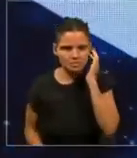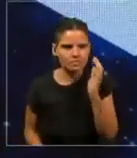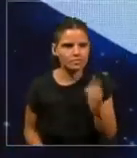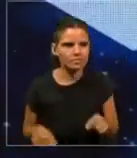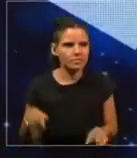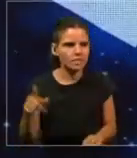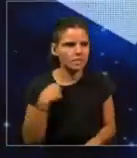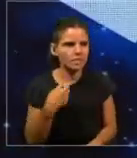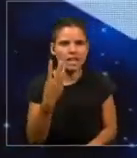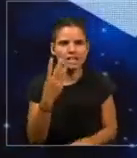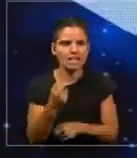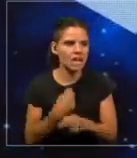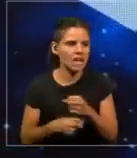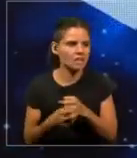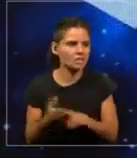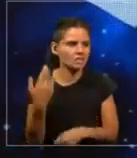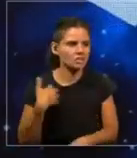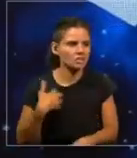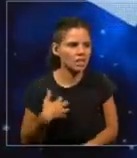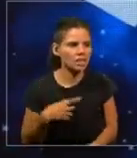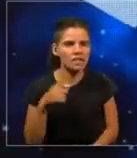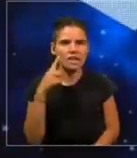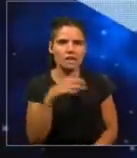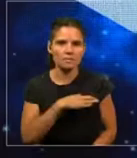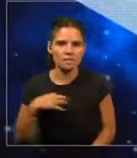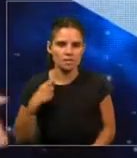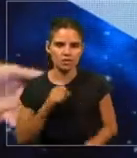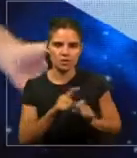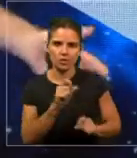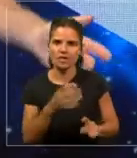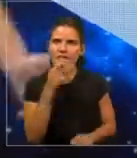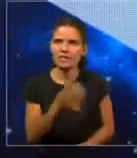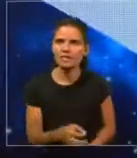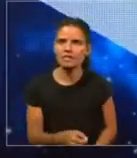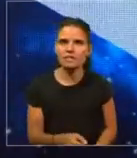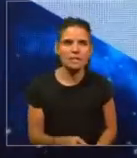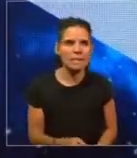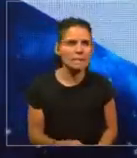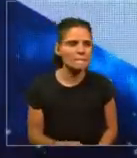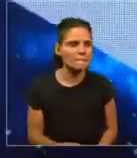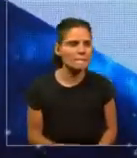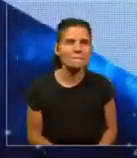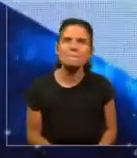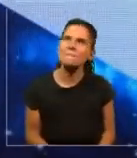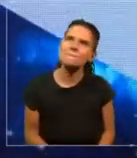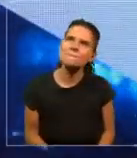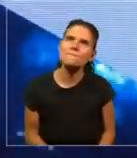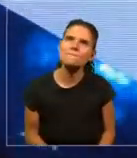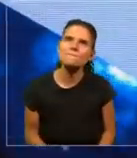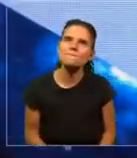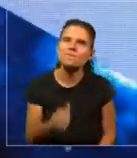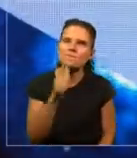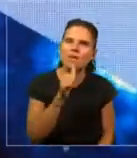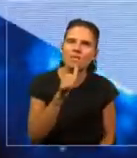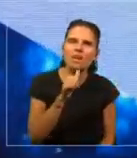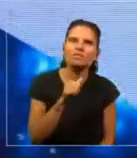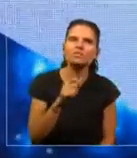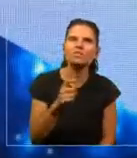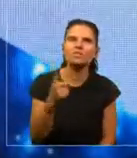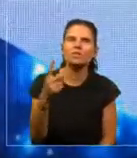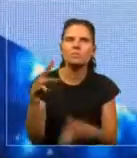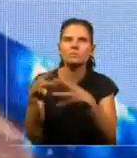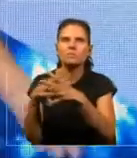Argentina, el ministro de Defensa dice, ¿saben qué? Me faltó un misil de una de las bases.